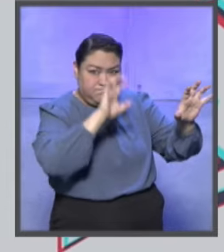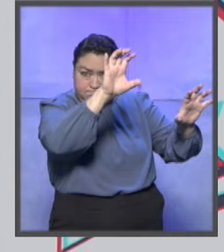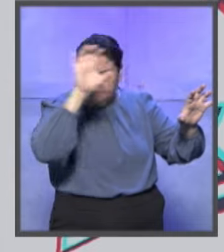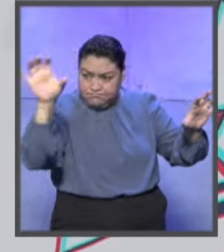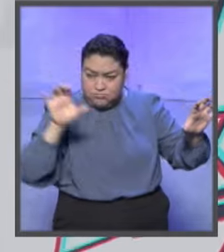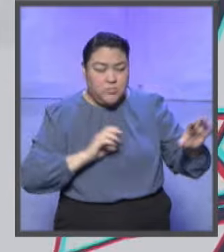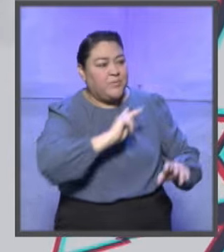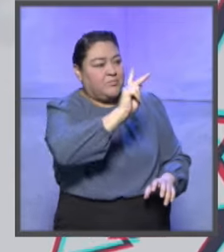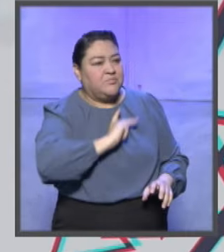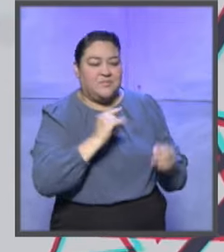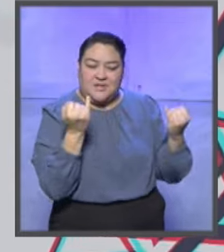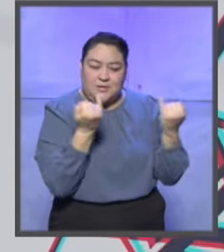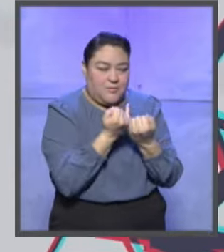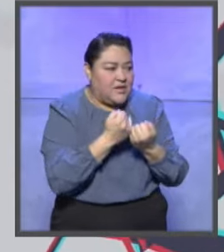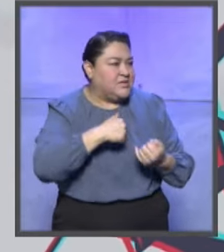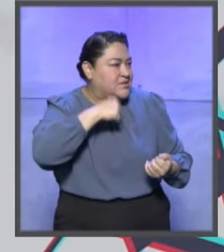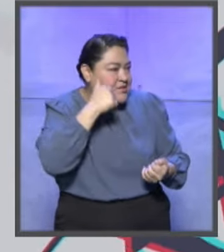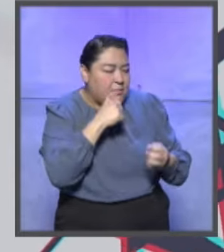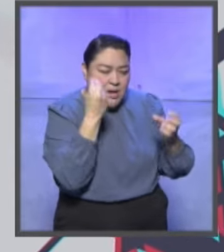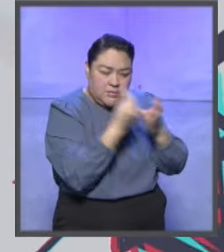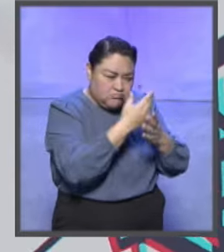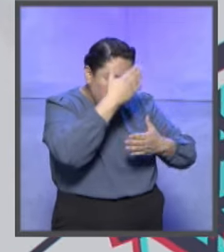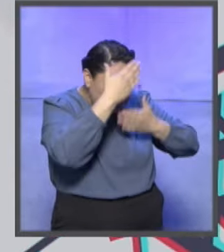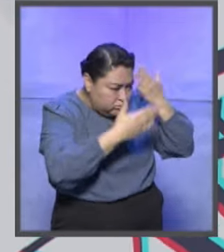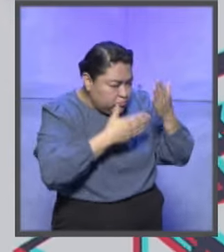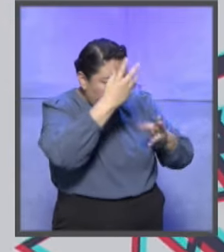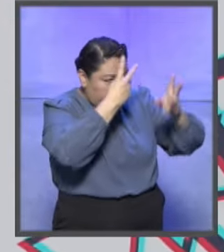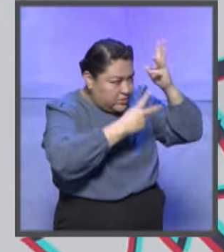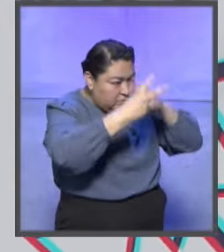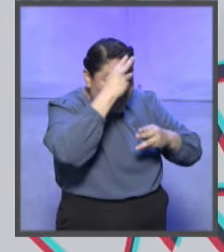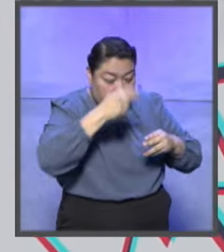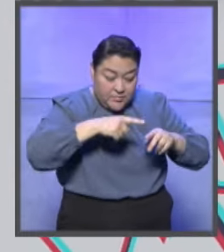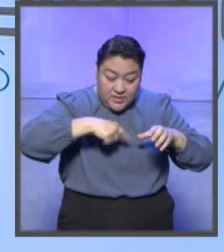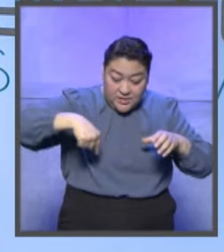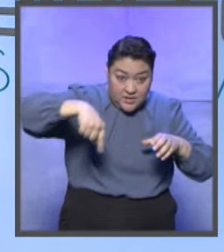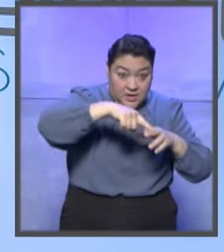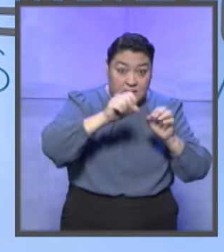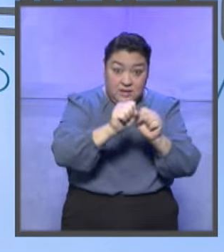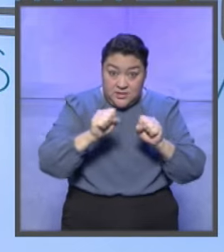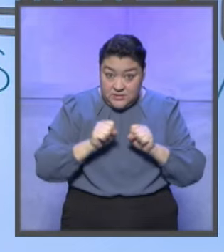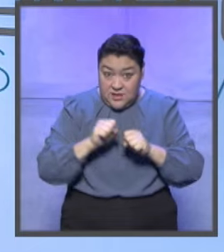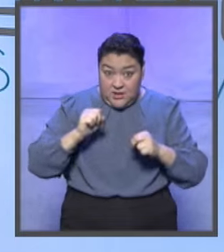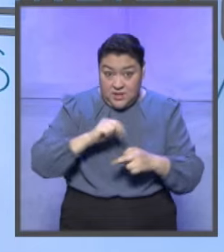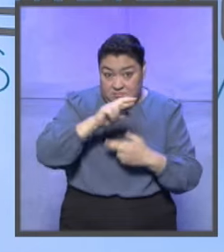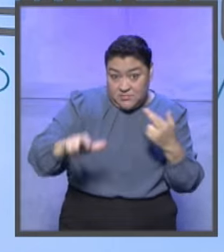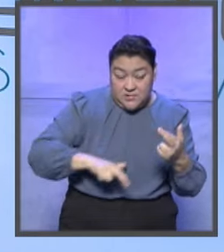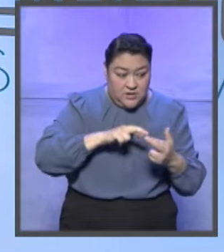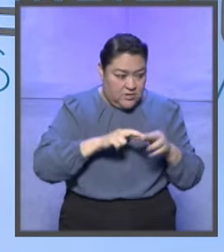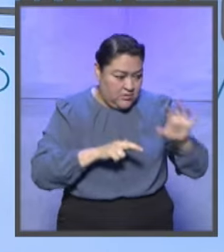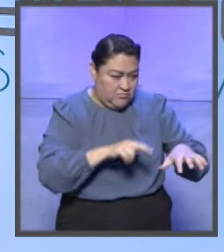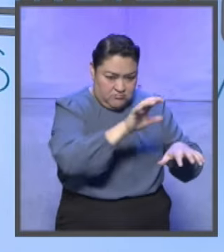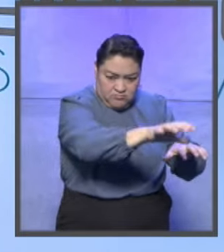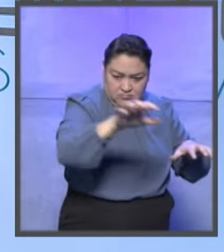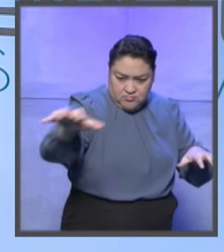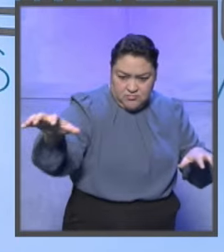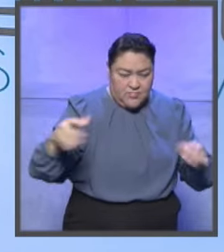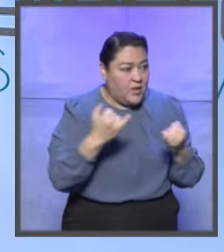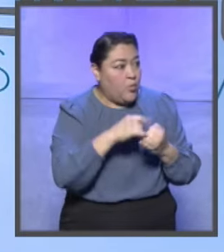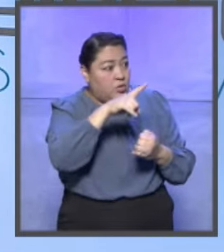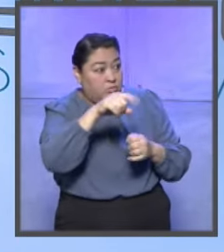de la Federación, en capacitación constante. Los integrantes de las salas regionales, de las salas superiores, siempre estamos